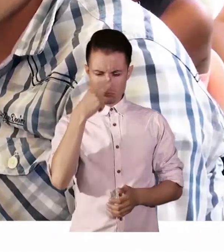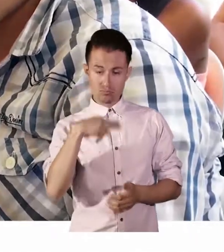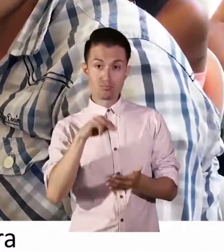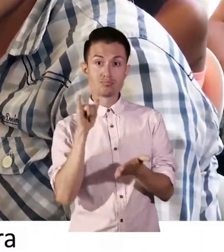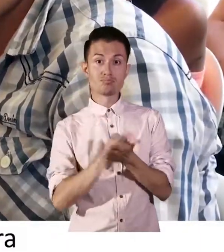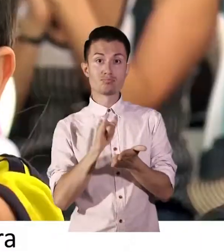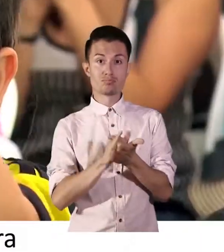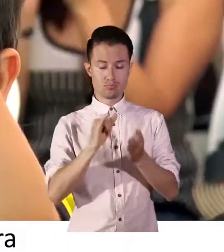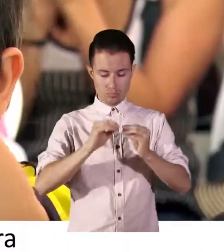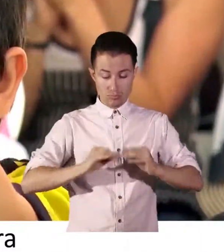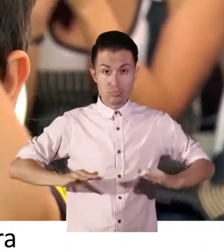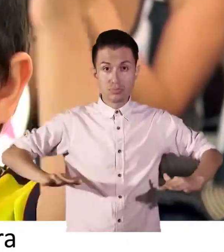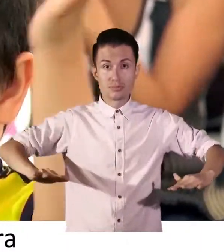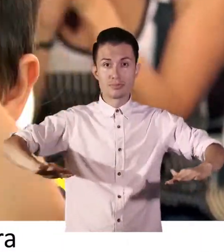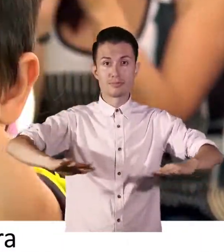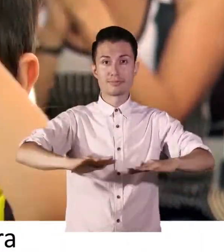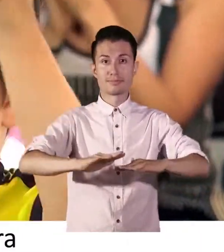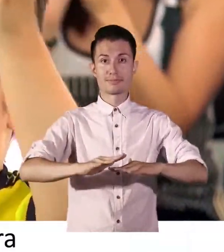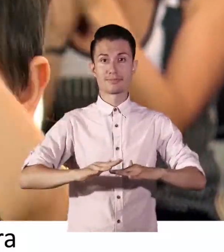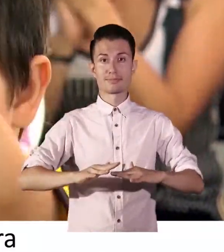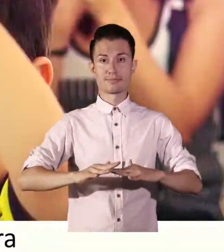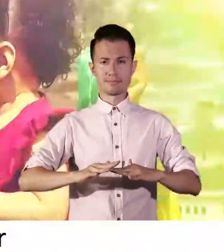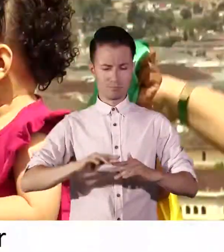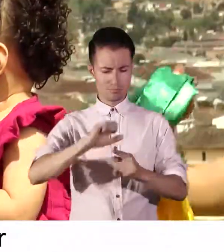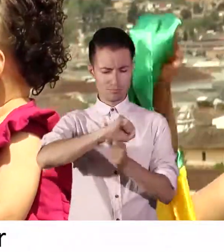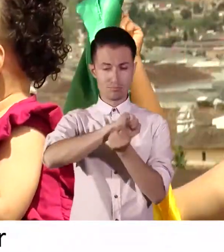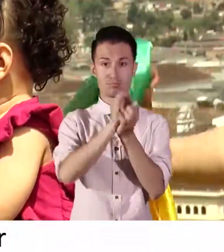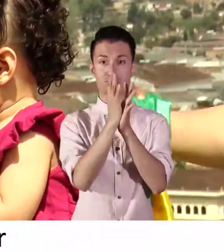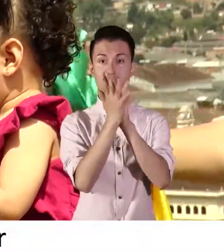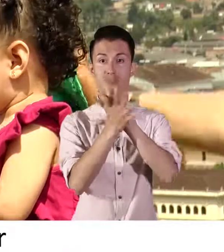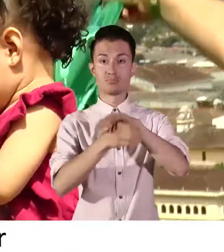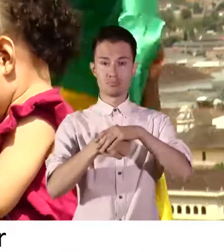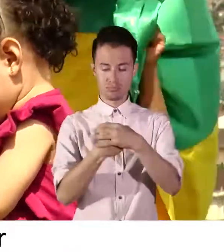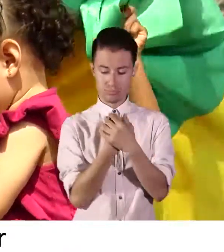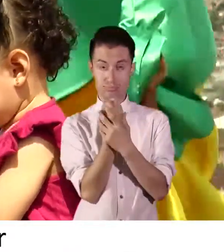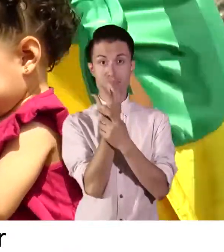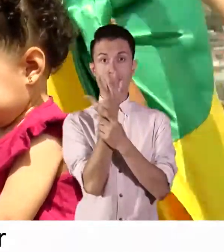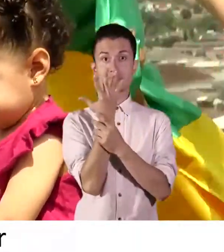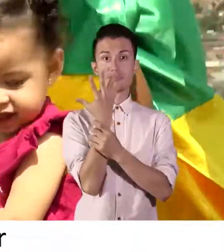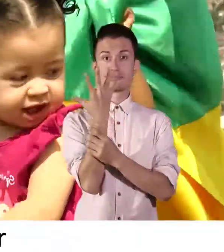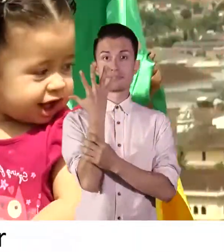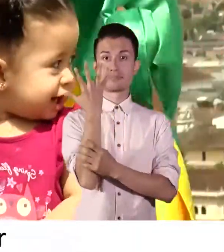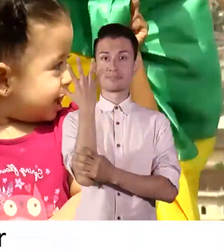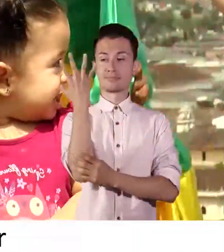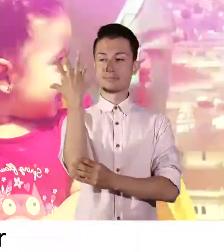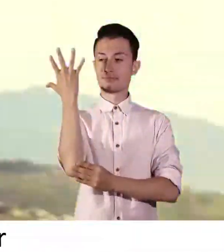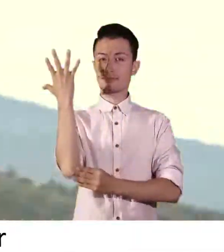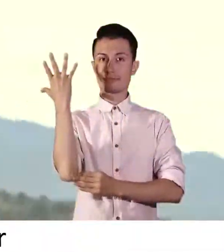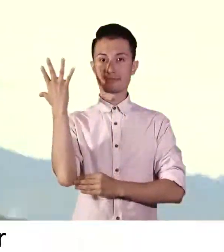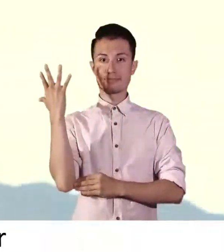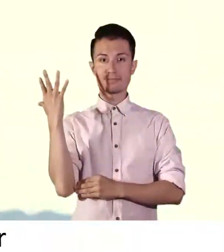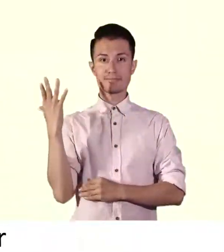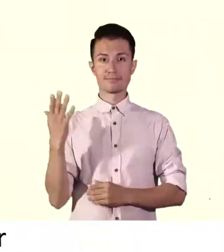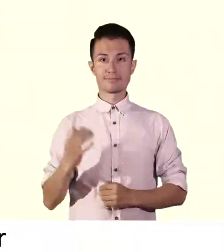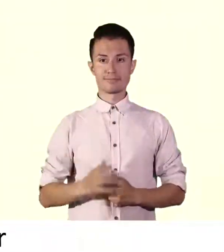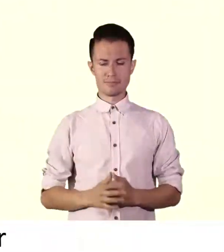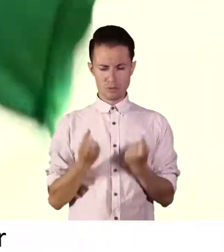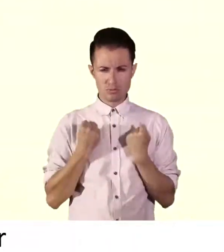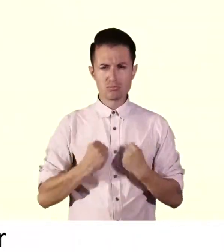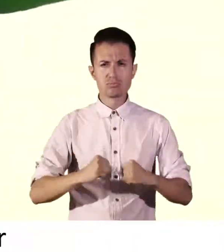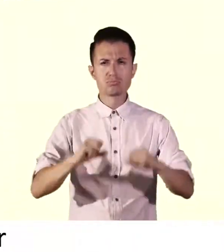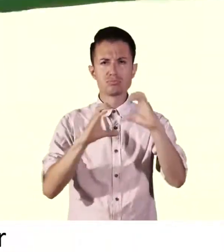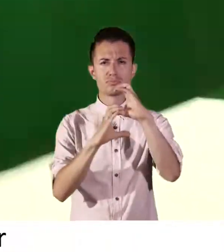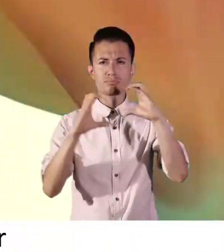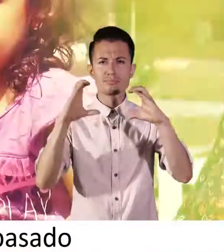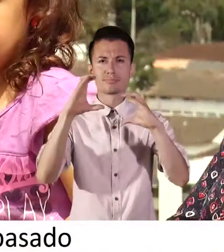Hijos de la misma tierra, frutos de la misma flor